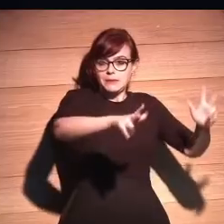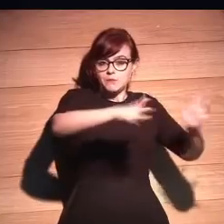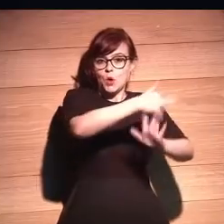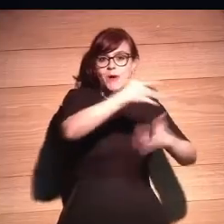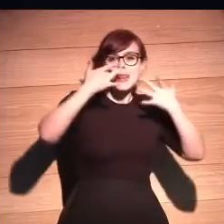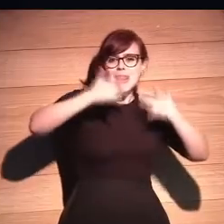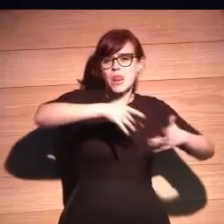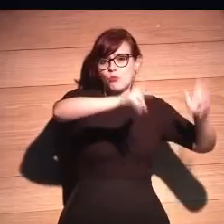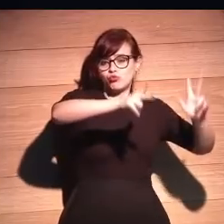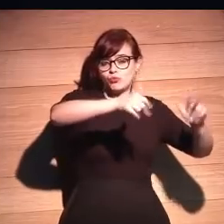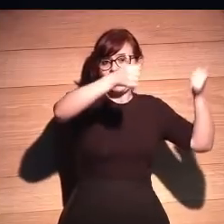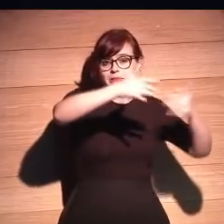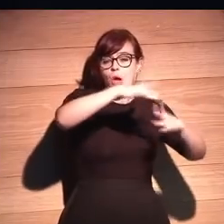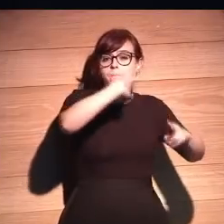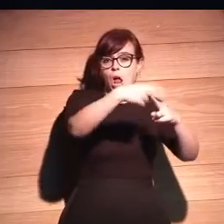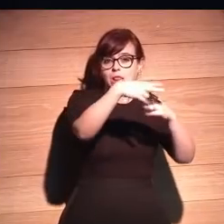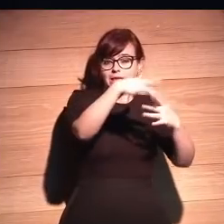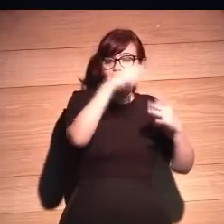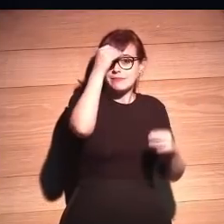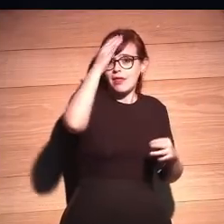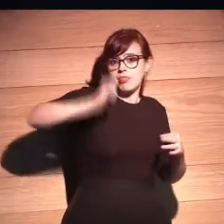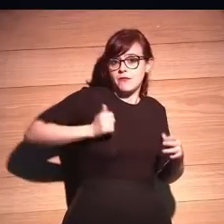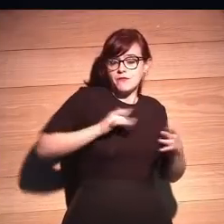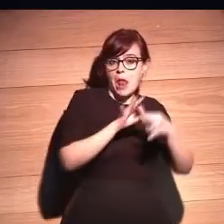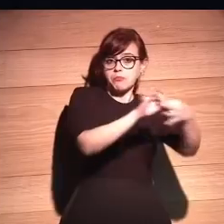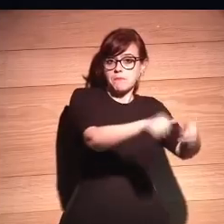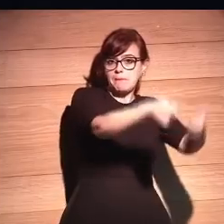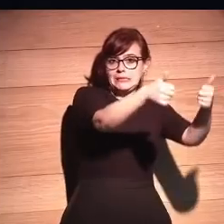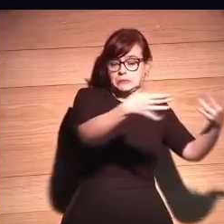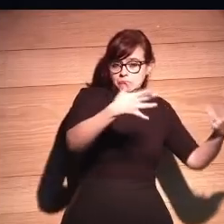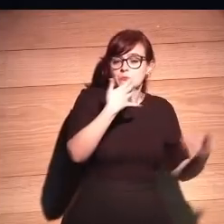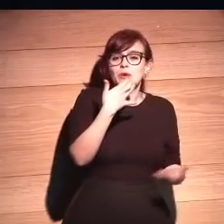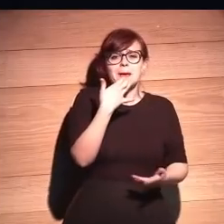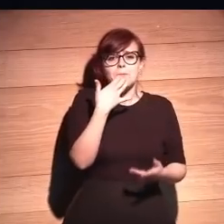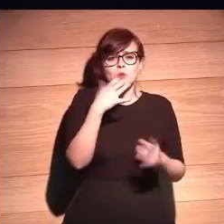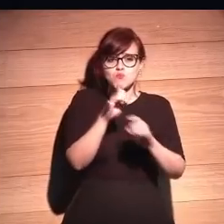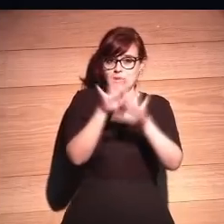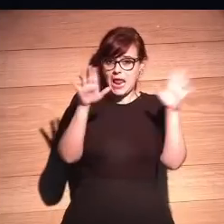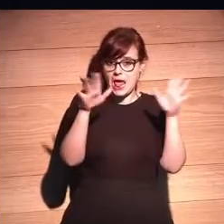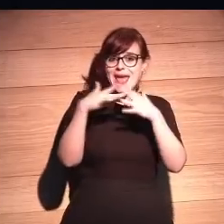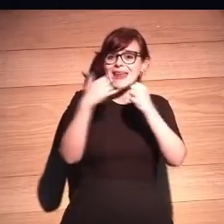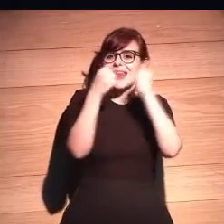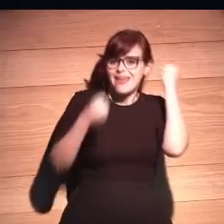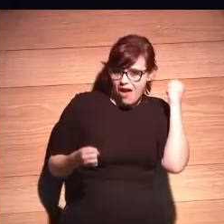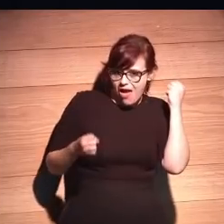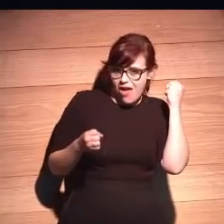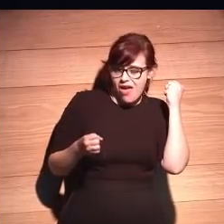más neutras, dijéramos, a políticas, a una inteligencia artificial, ¿no? Yo doy un ejemplo muy claro, la energía.